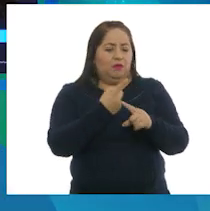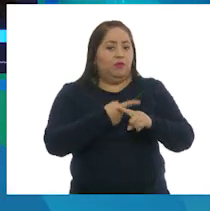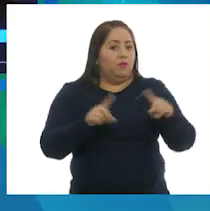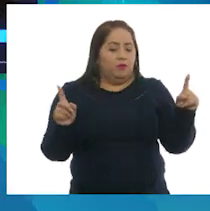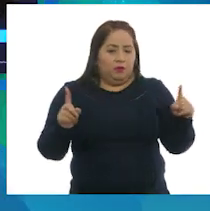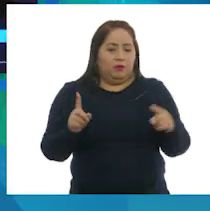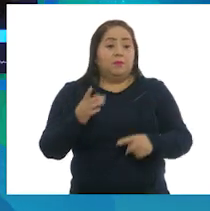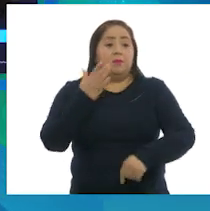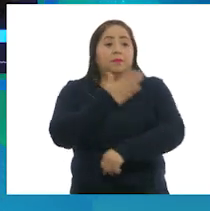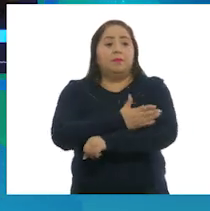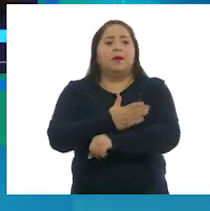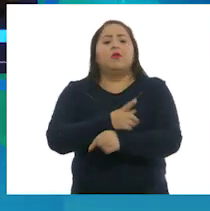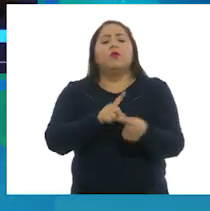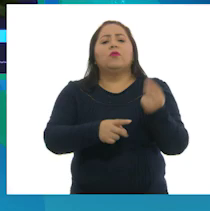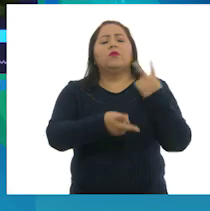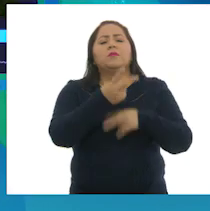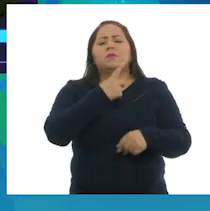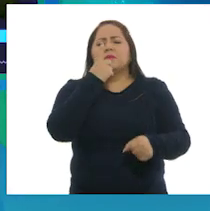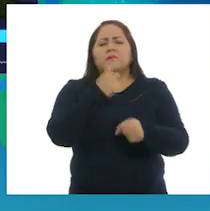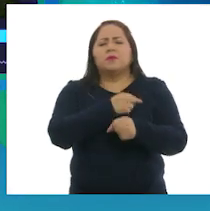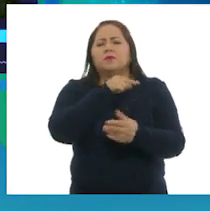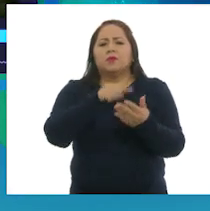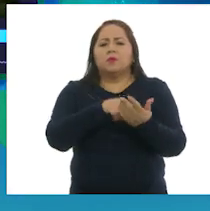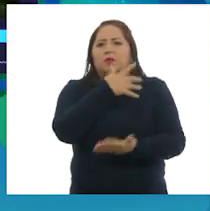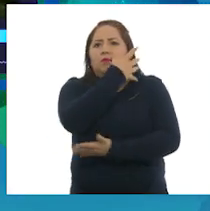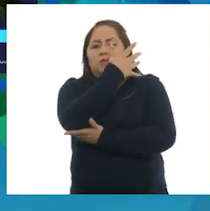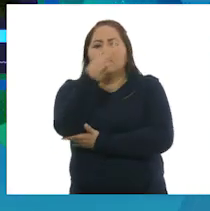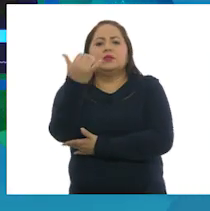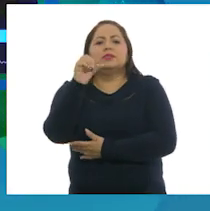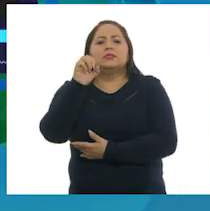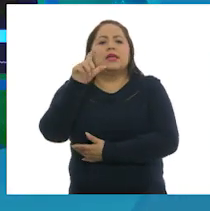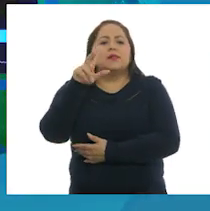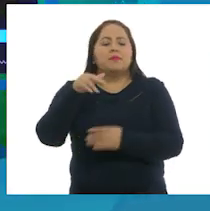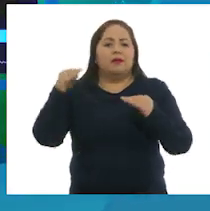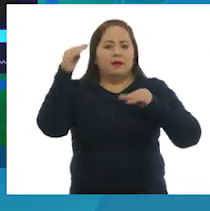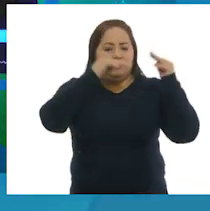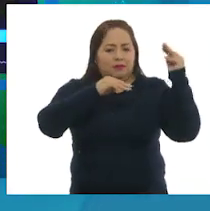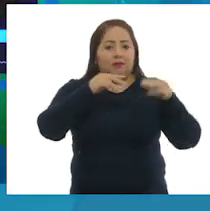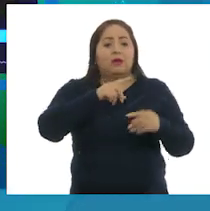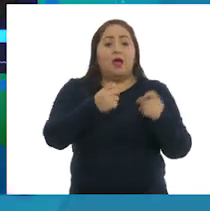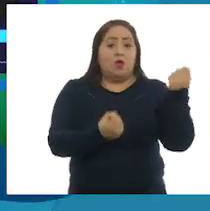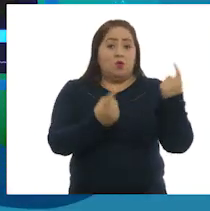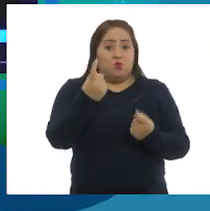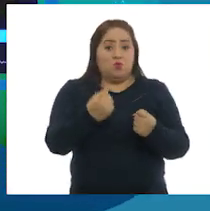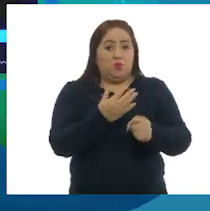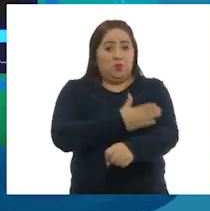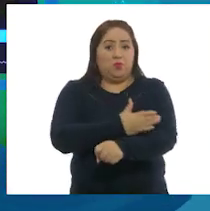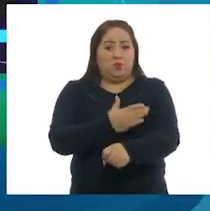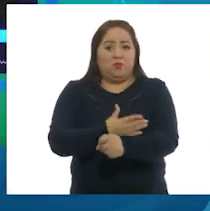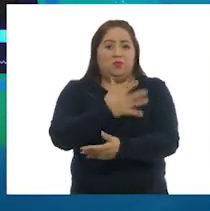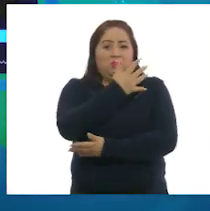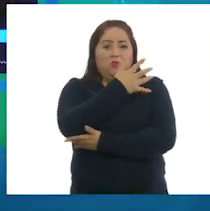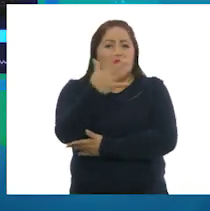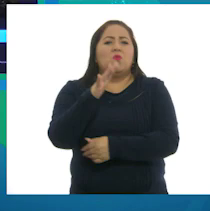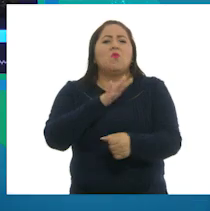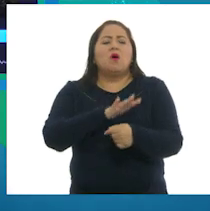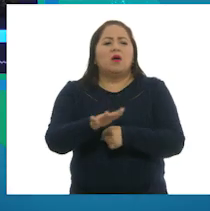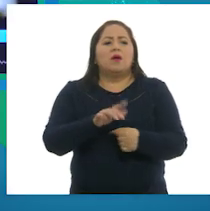productos maderables se extraen esencialmente del bosque y de la selva. Algunas de las especies maderables del bosque son